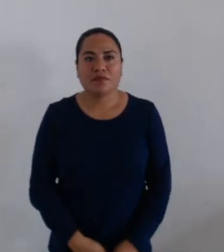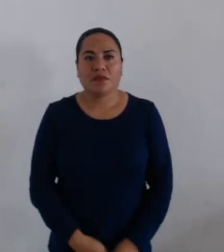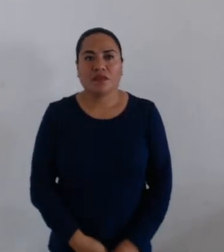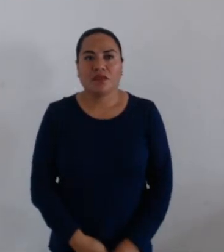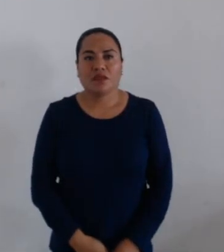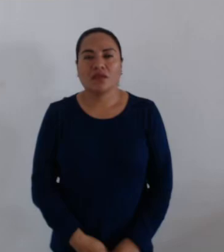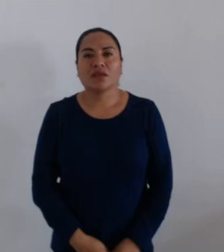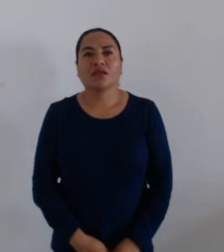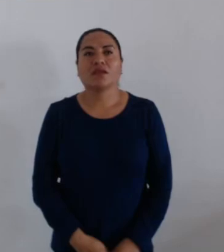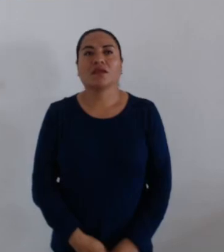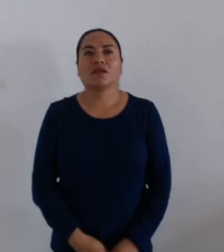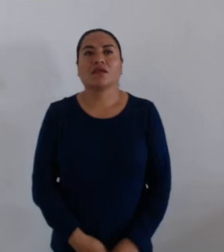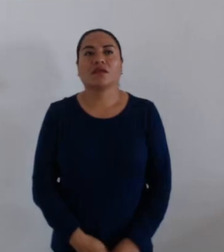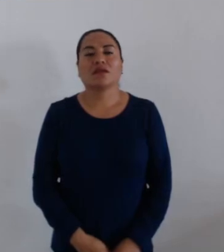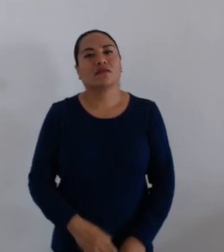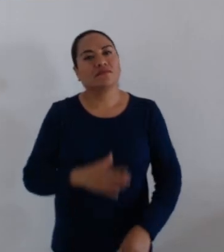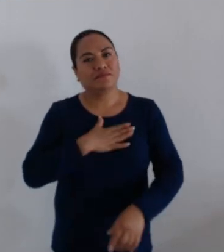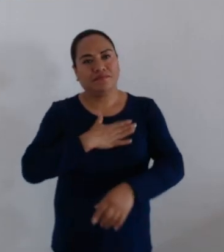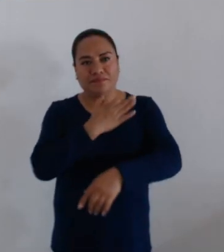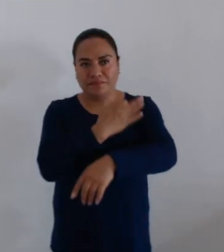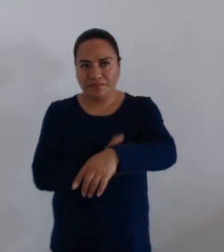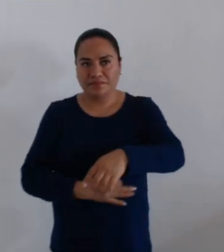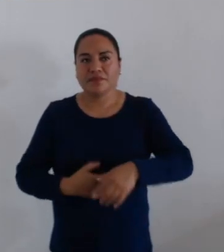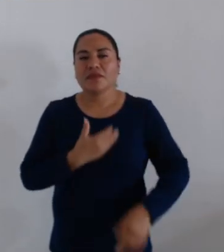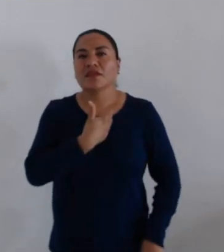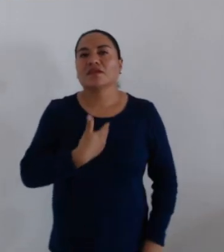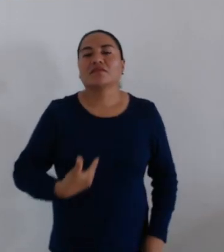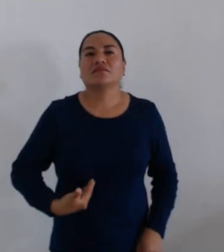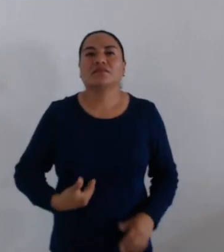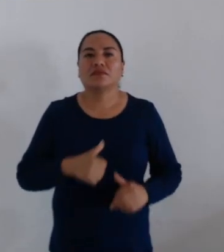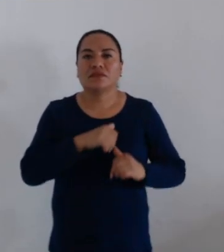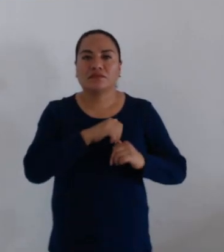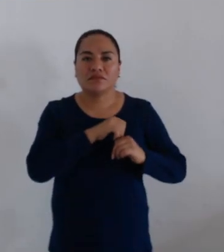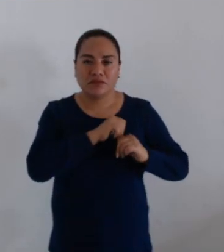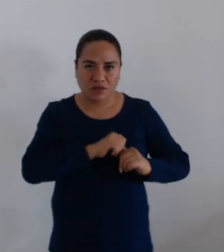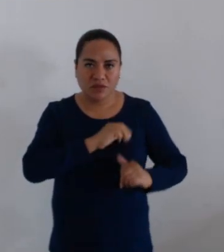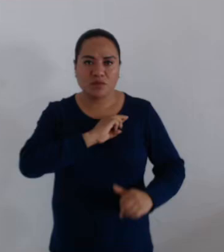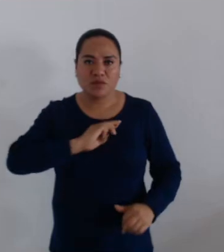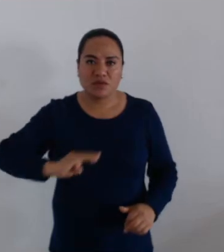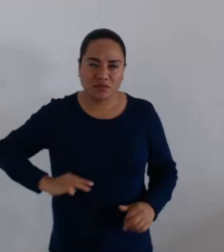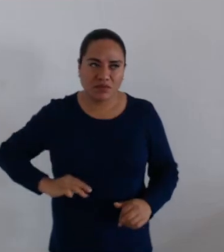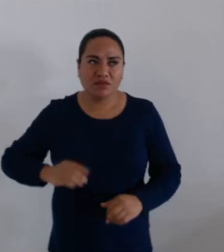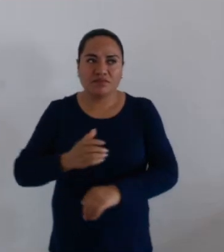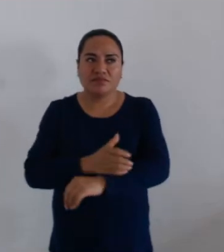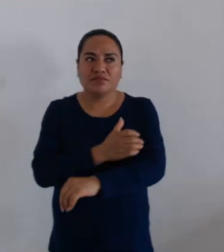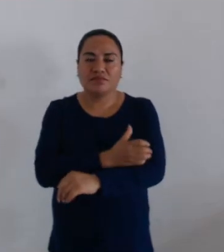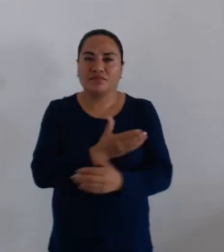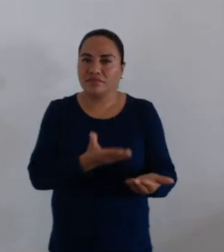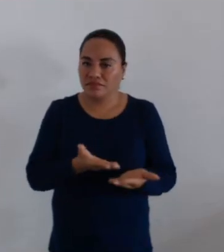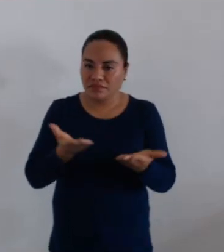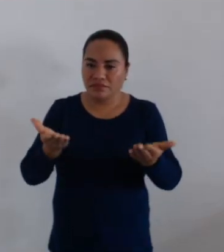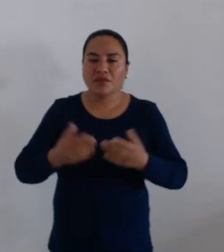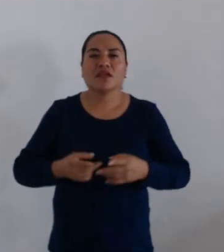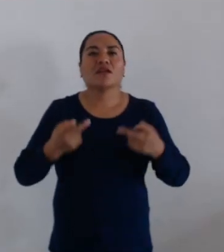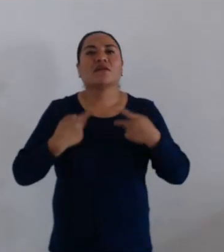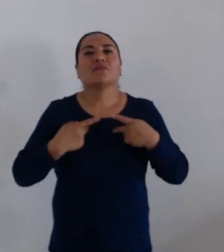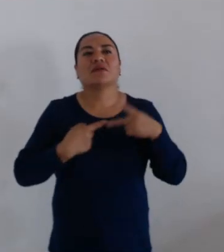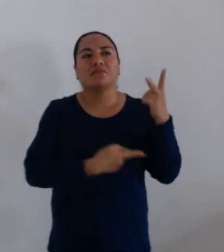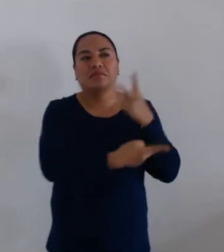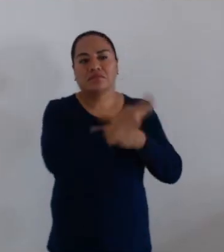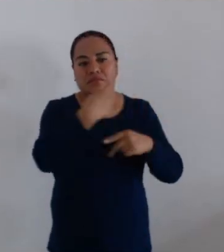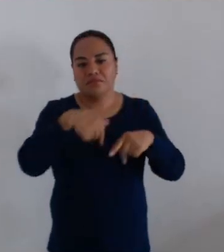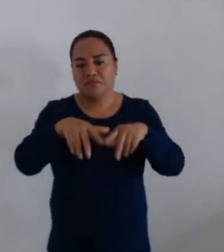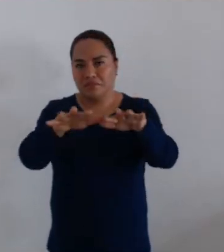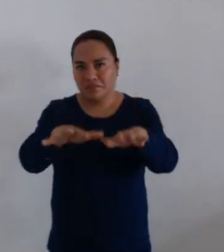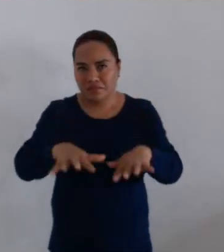Muy buenas tardes, con su permiso presidente, compañeras, compañeros regidores, ciudadanos que nos acompañan, que nos ven por